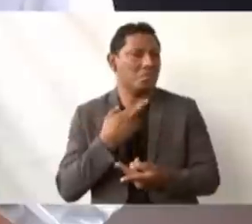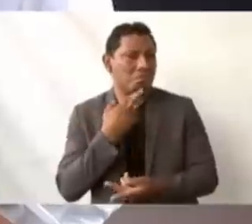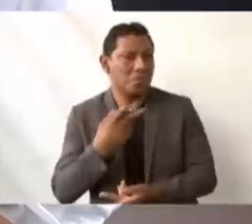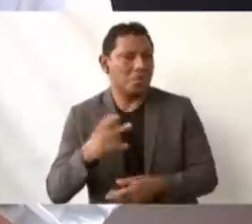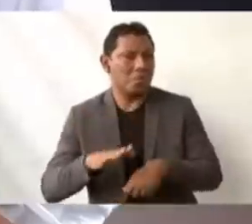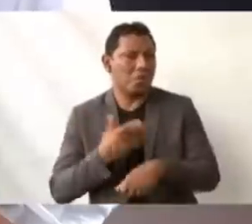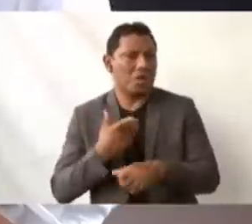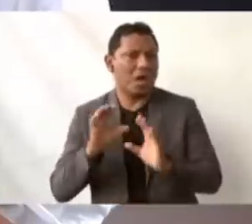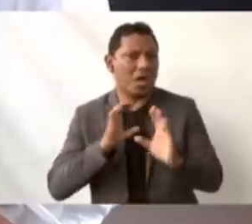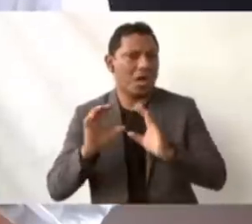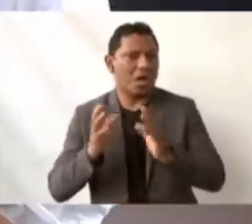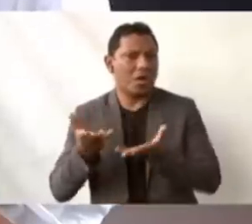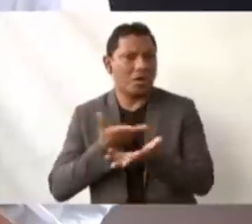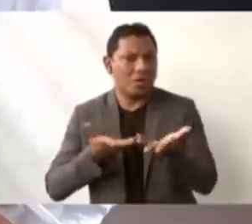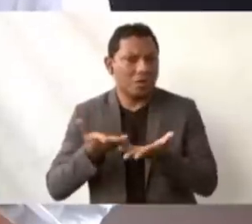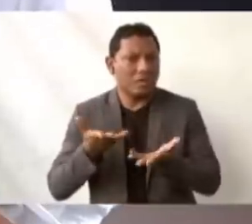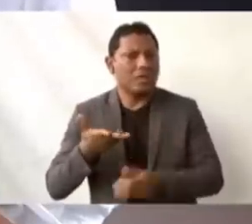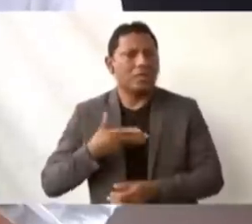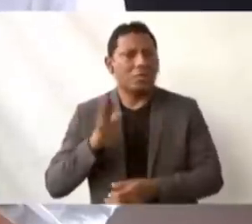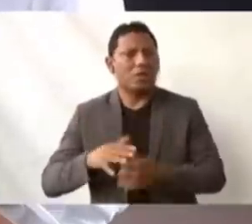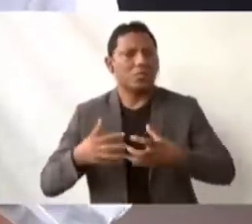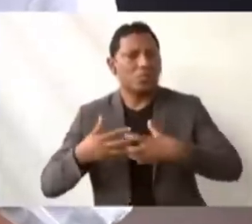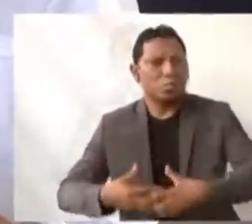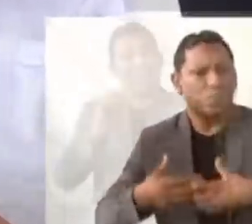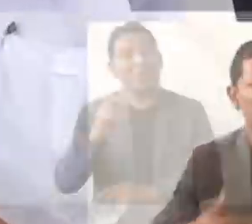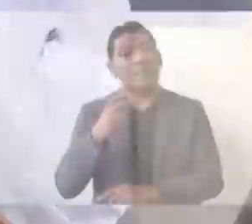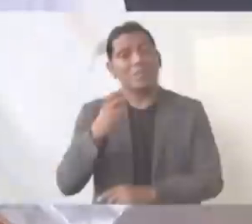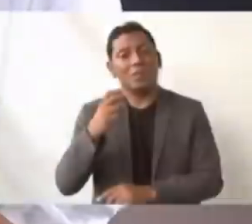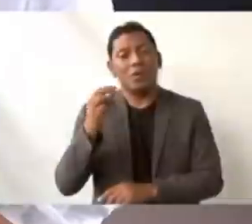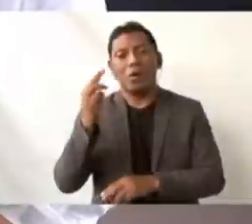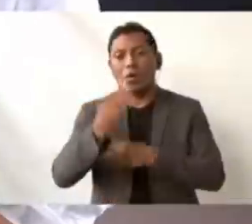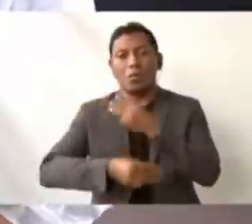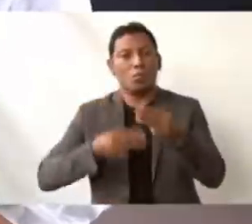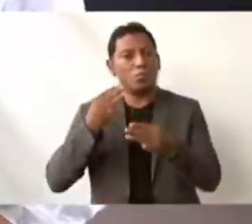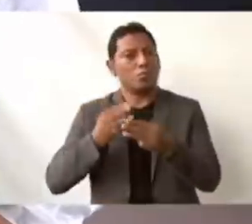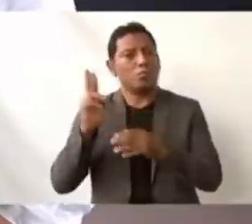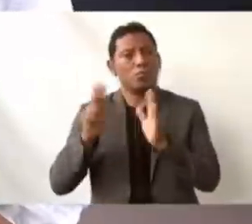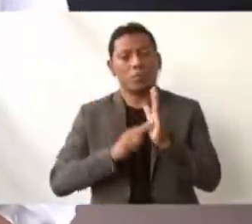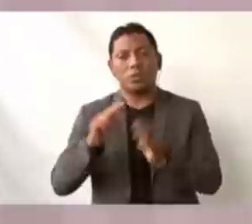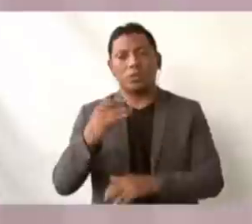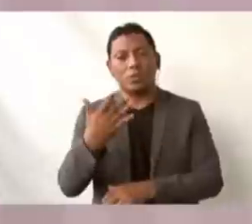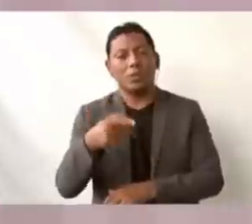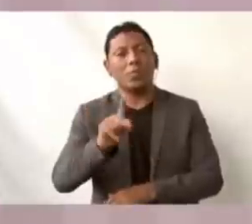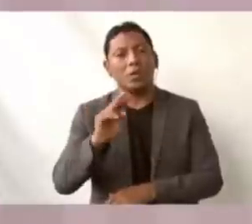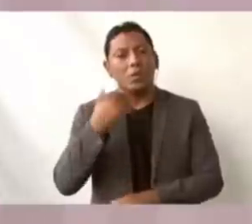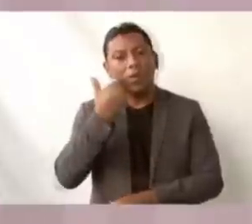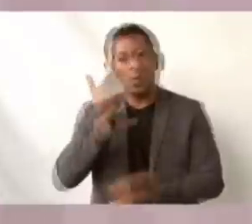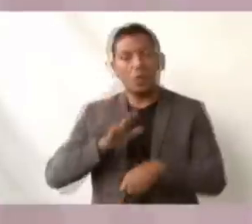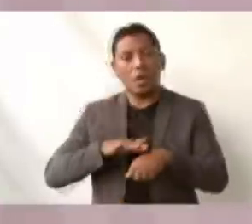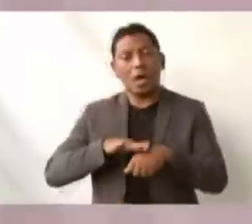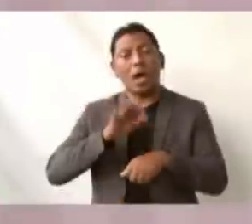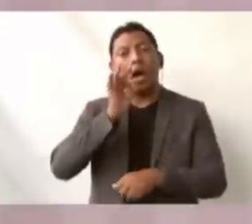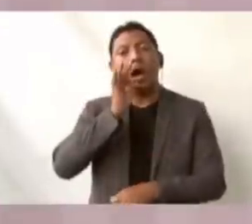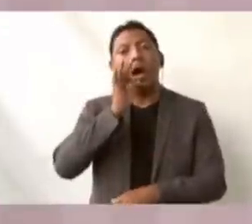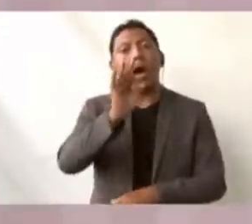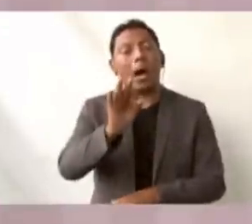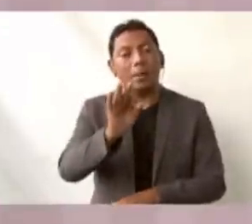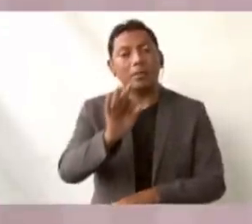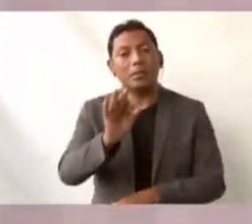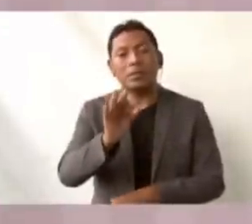que ya hay en cuanto a la industria automotriz en ambos países en el 2050. Pero quiero recalcar algo. En